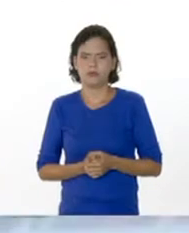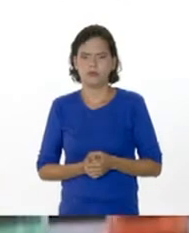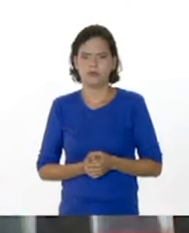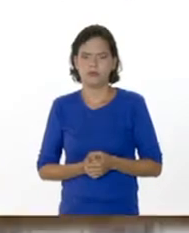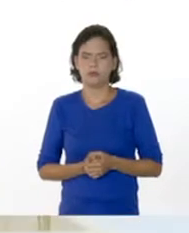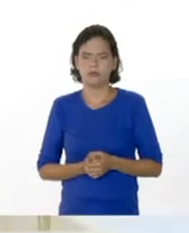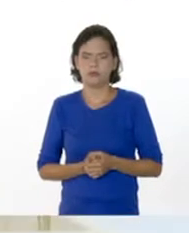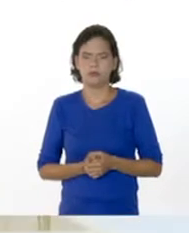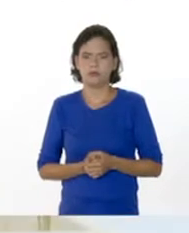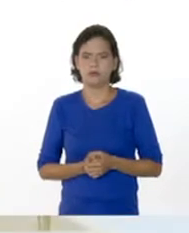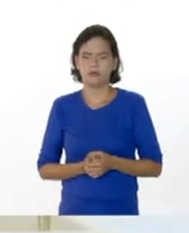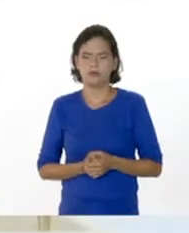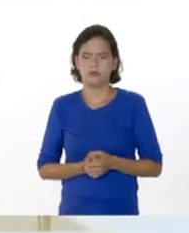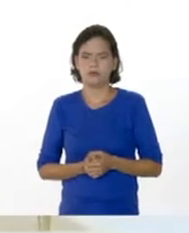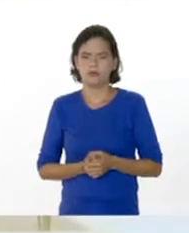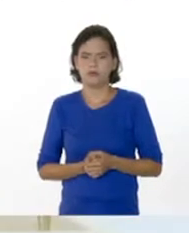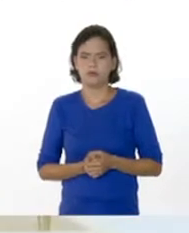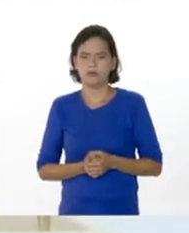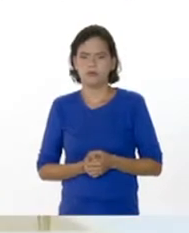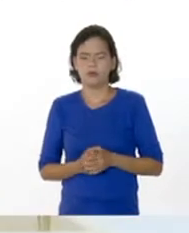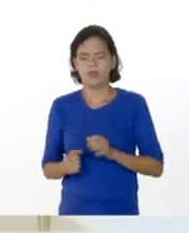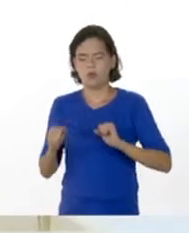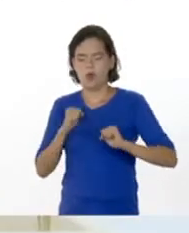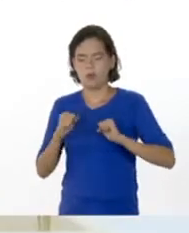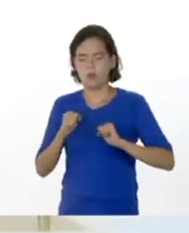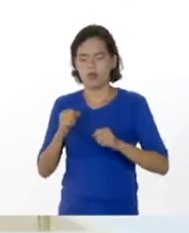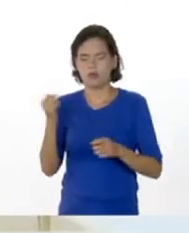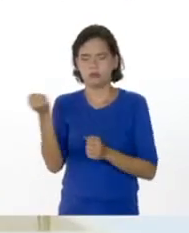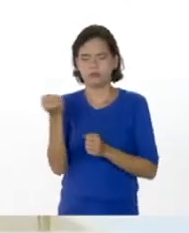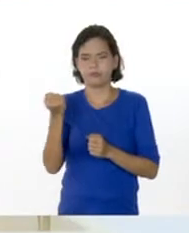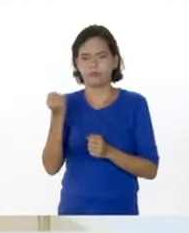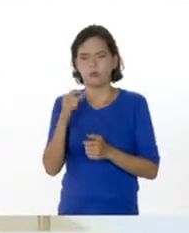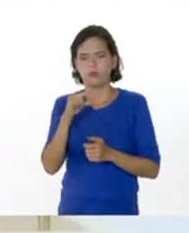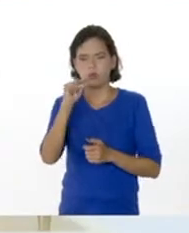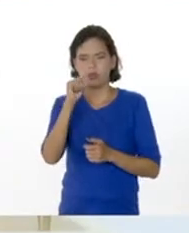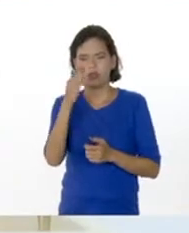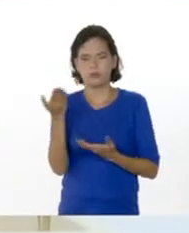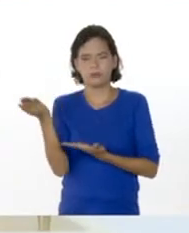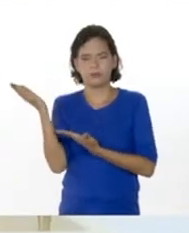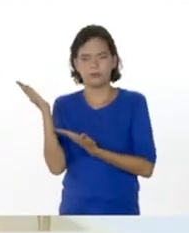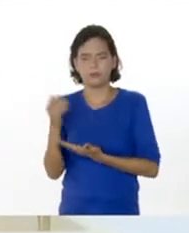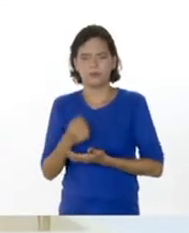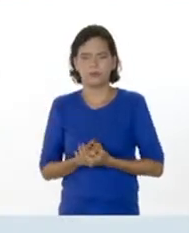Vamos a agitar un poquito. ¿Ok?